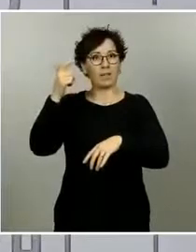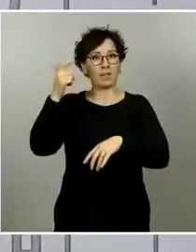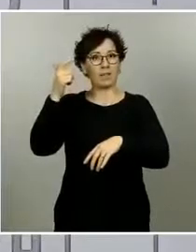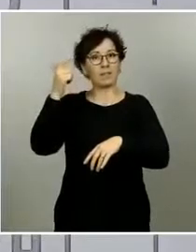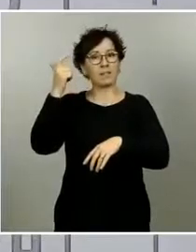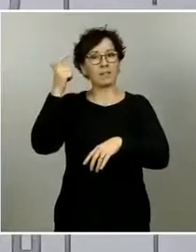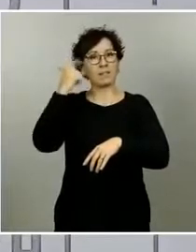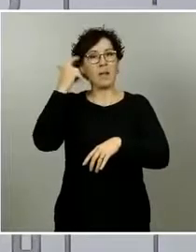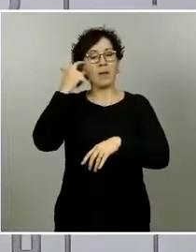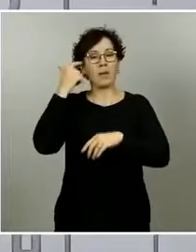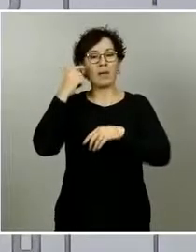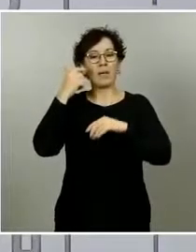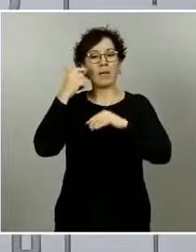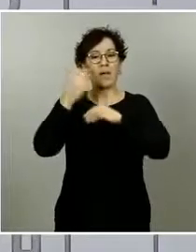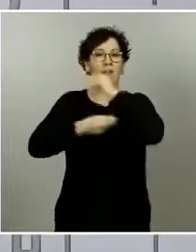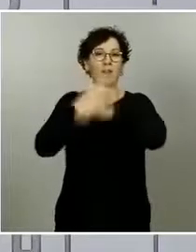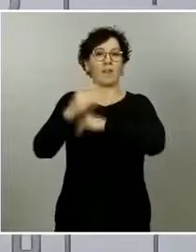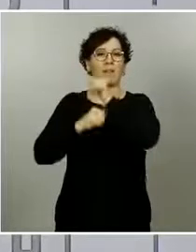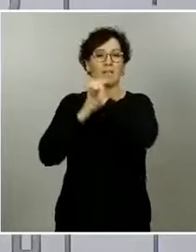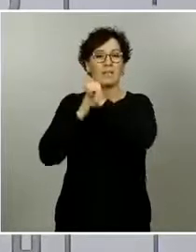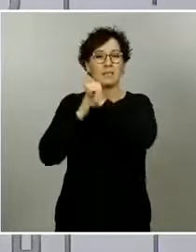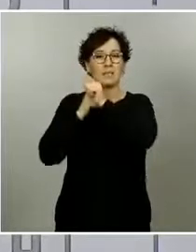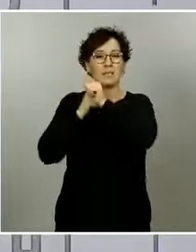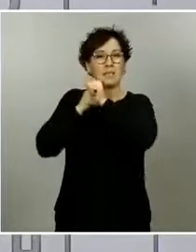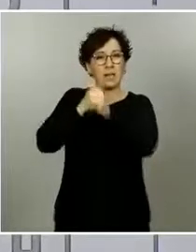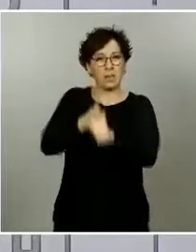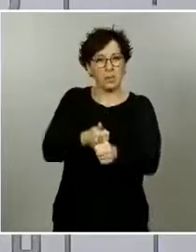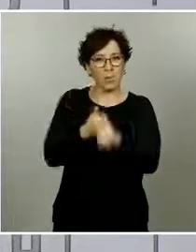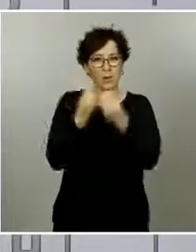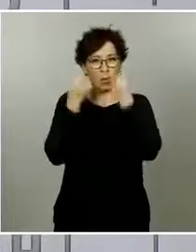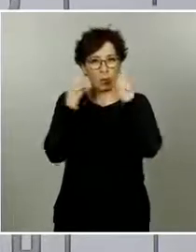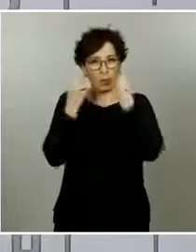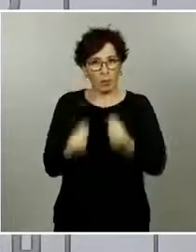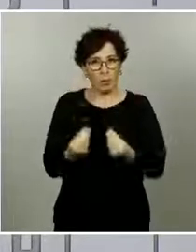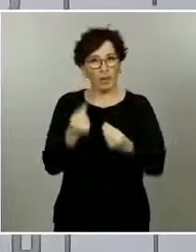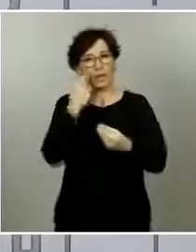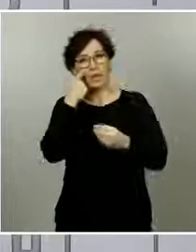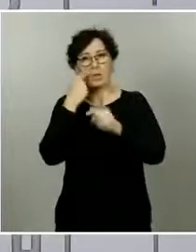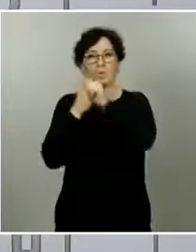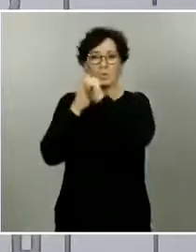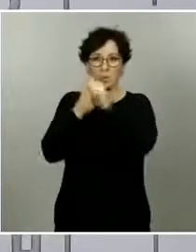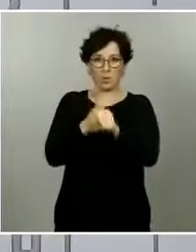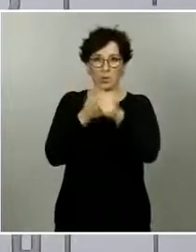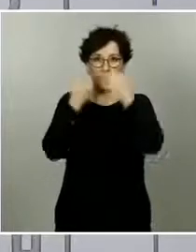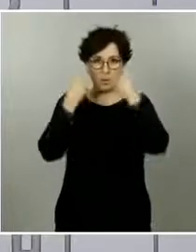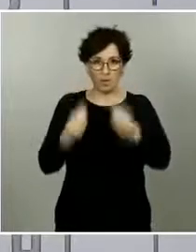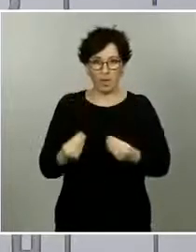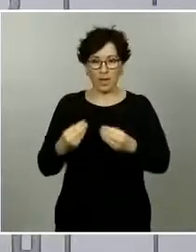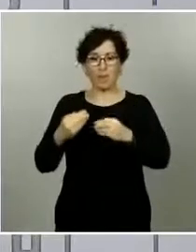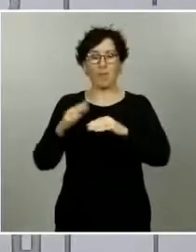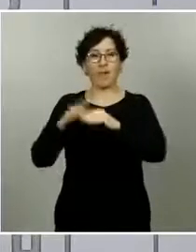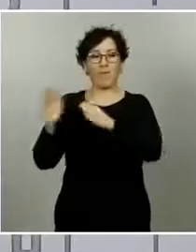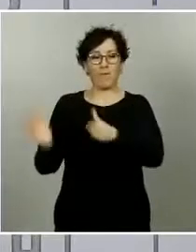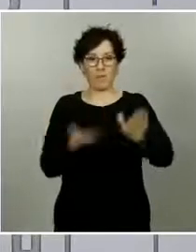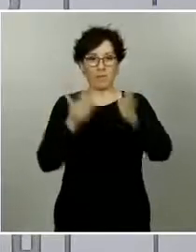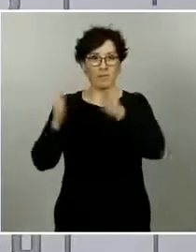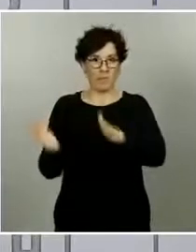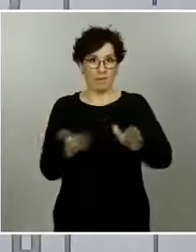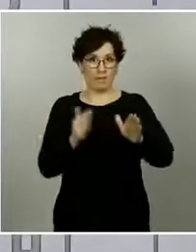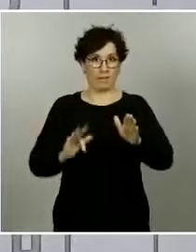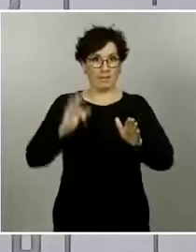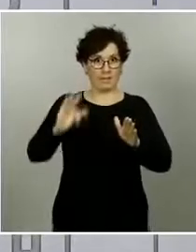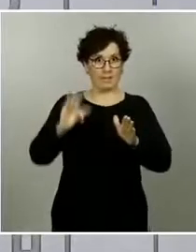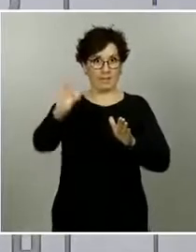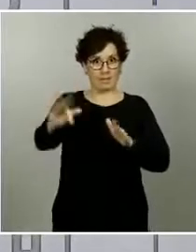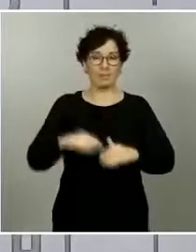fundamentales para garantizar una buena supervisión, buen seguimiento de la